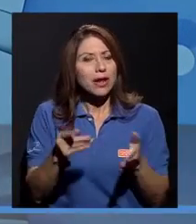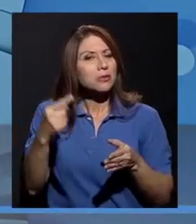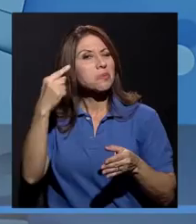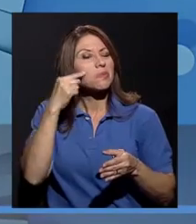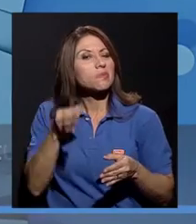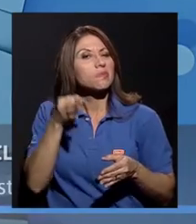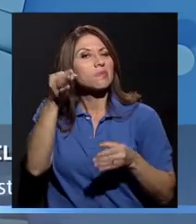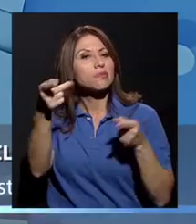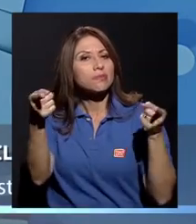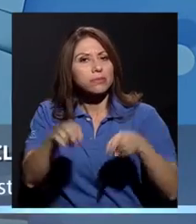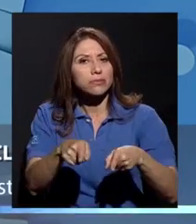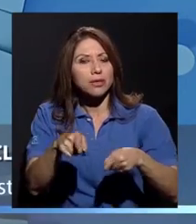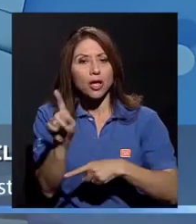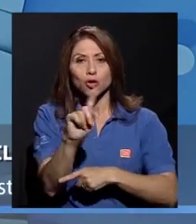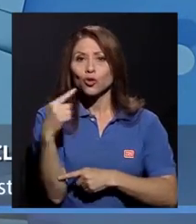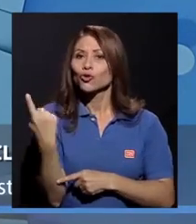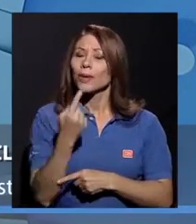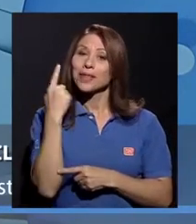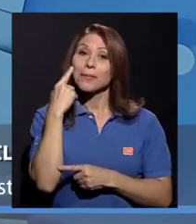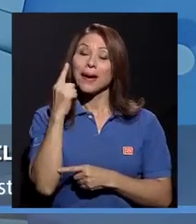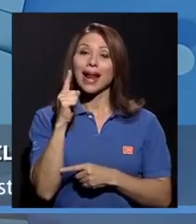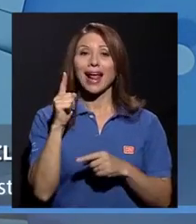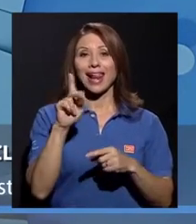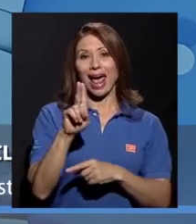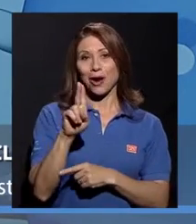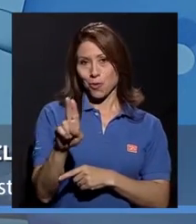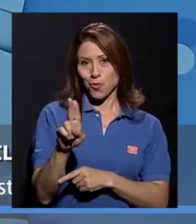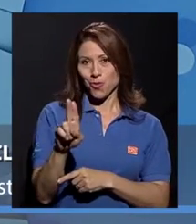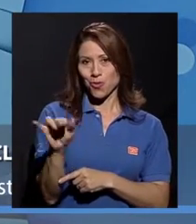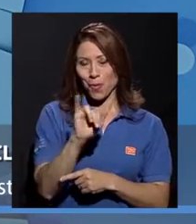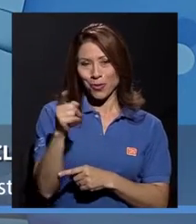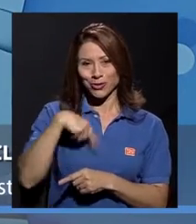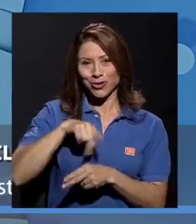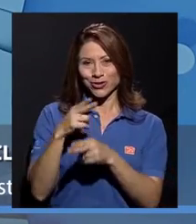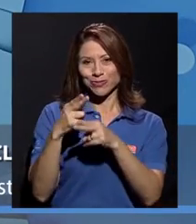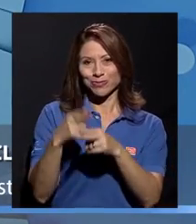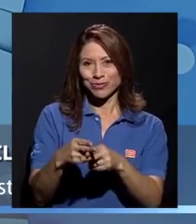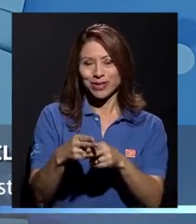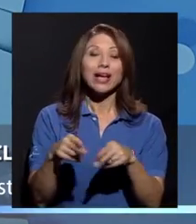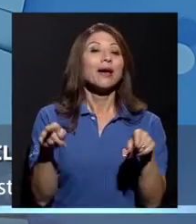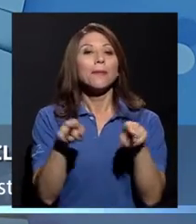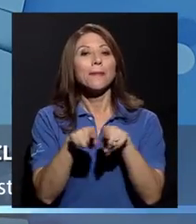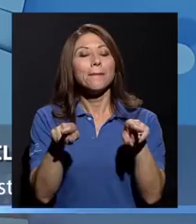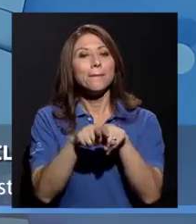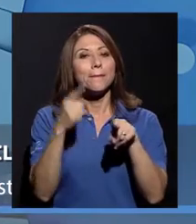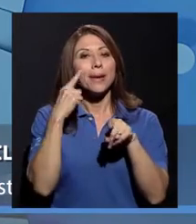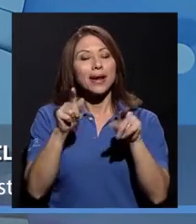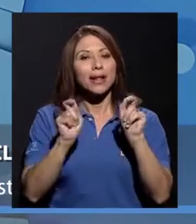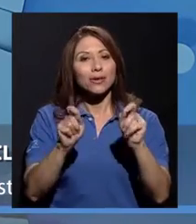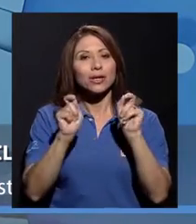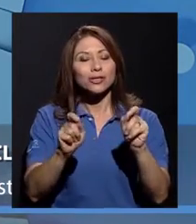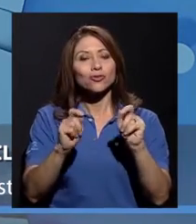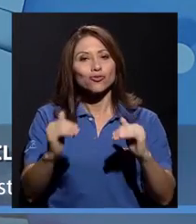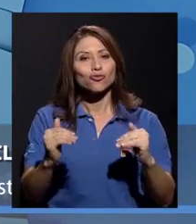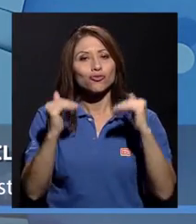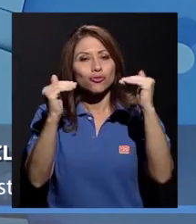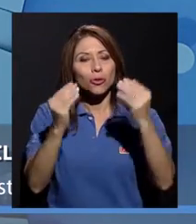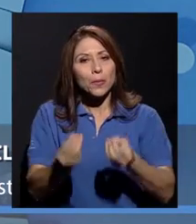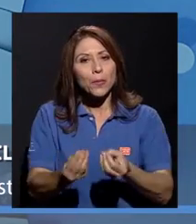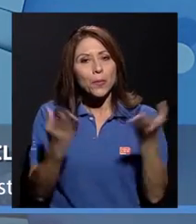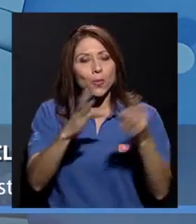vendrá. No sólo para la U, como la conocemos, sino para la educación superior pública costarricense en general.